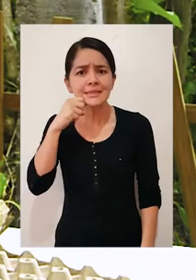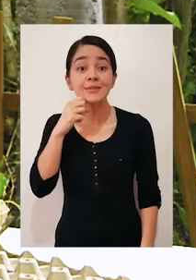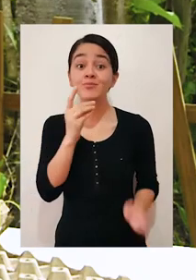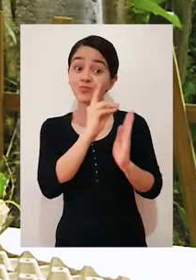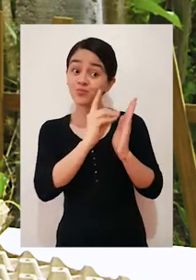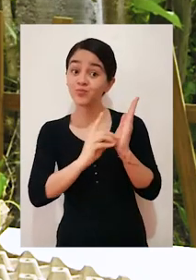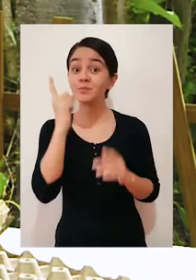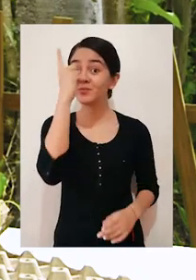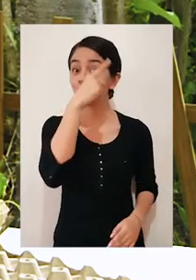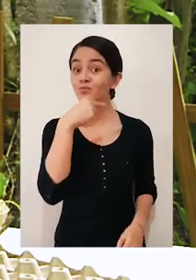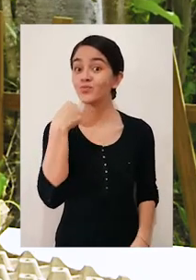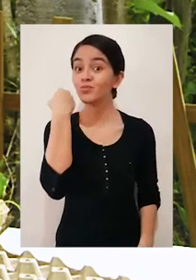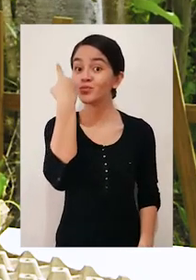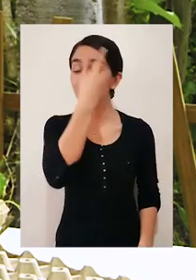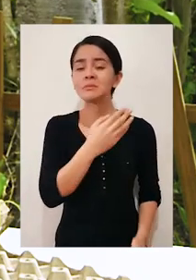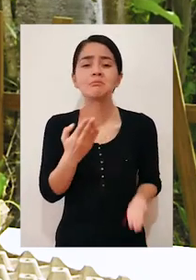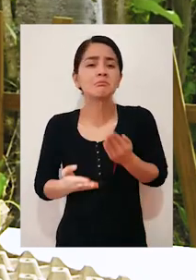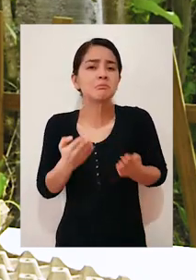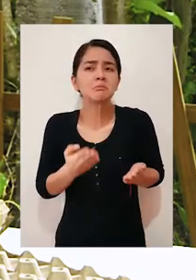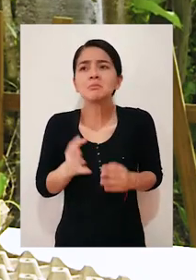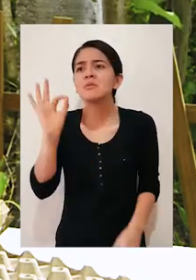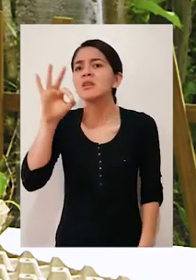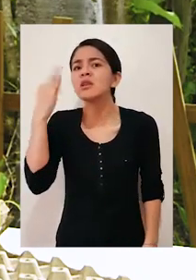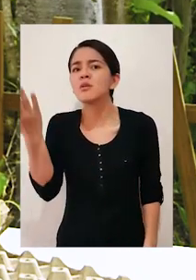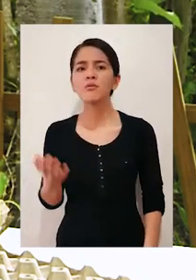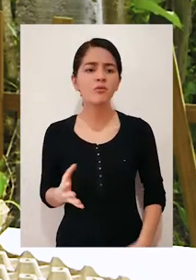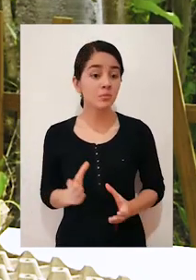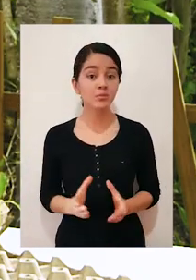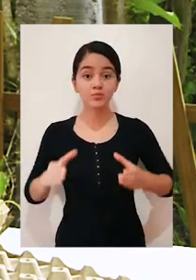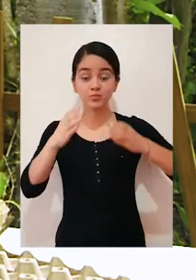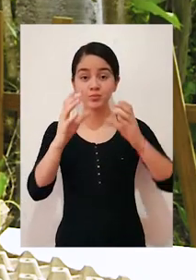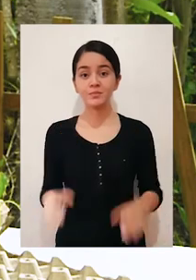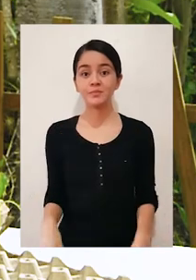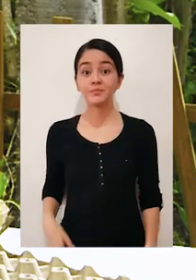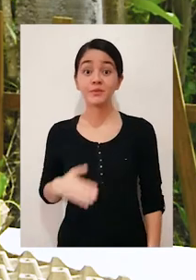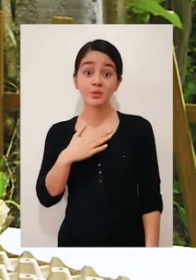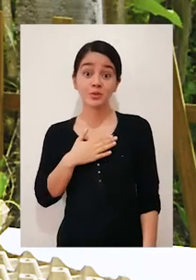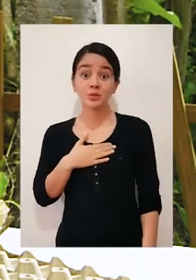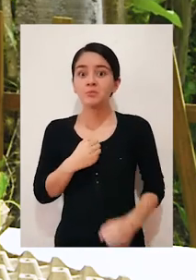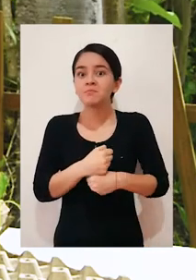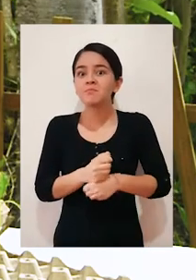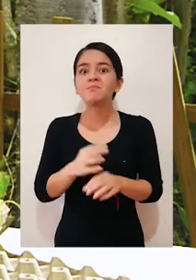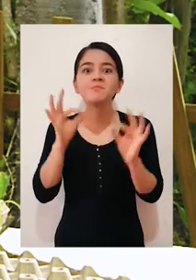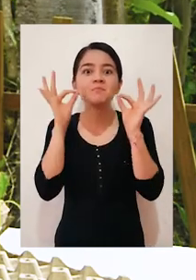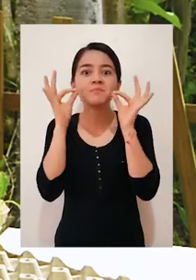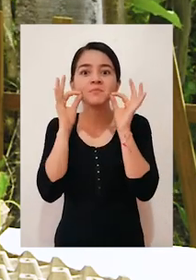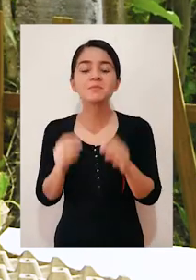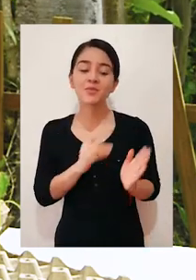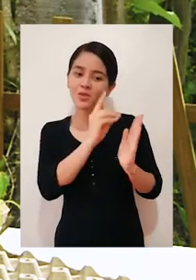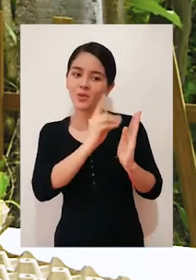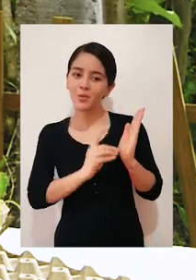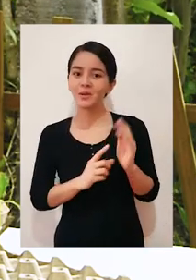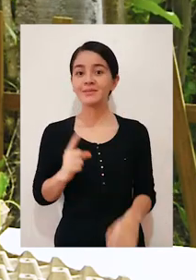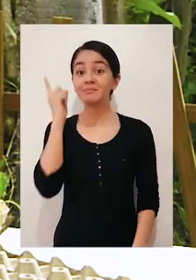dibujar la cara de nuestro animal, dependiendo de la forma que ustedes le hayan dado a la botella plástica. En este caso, como hicimos un gatito, pues le dibujamos